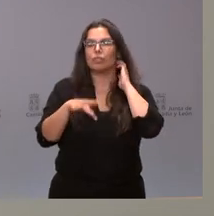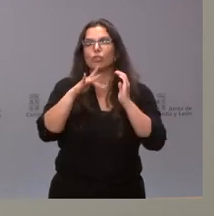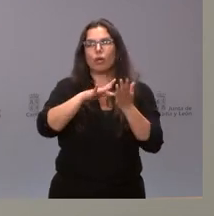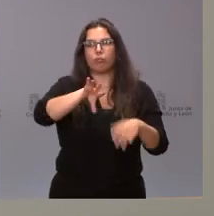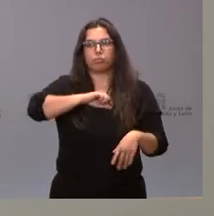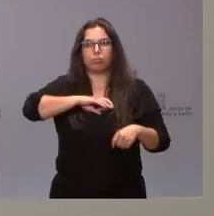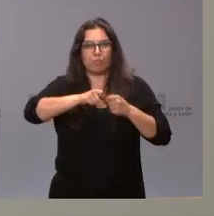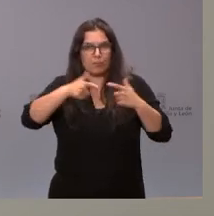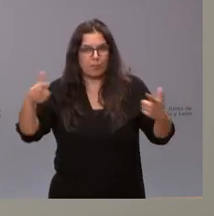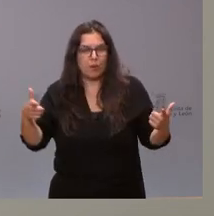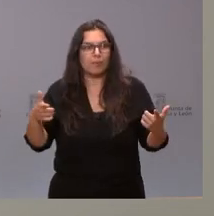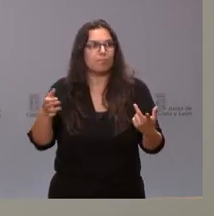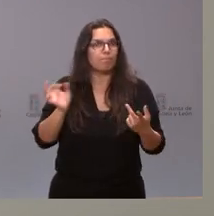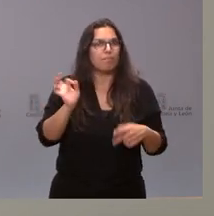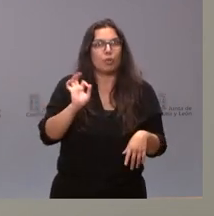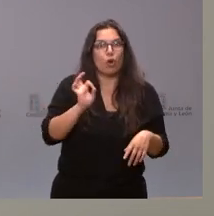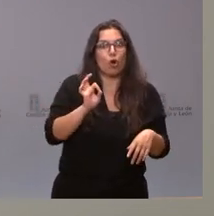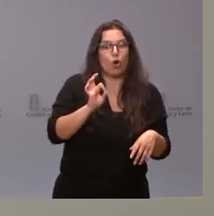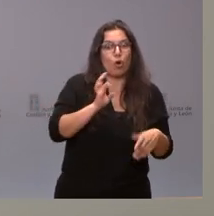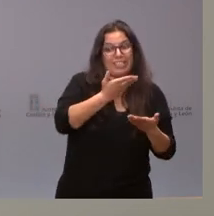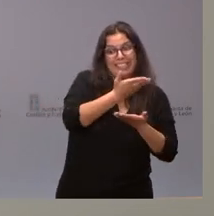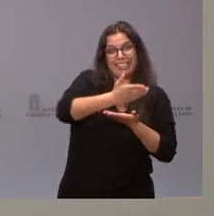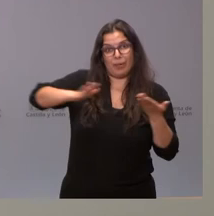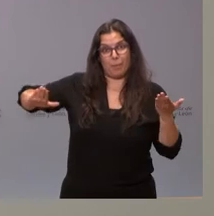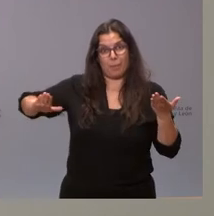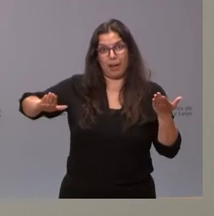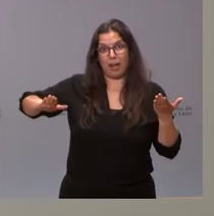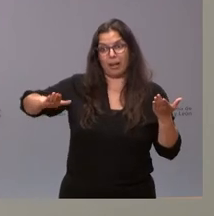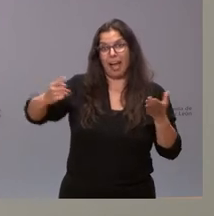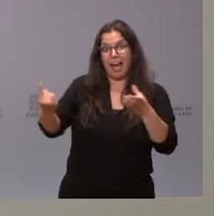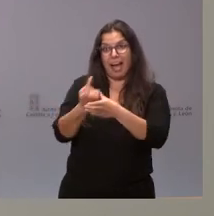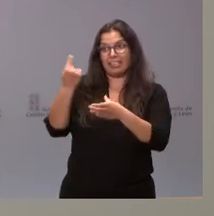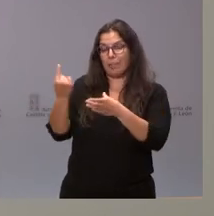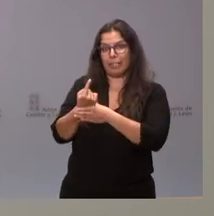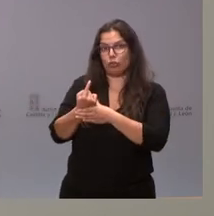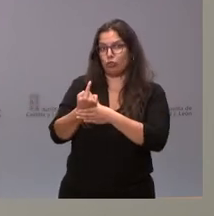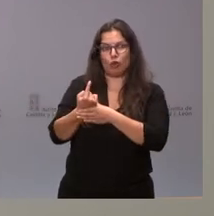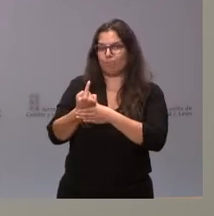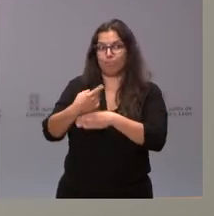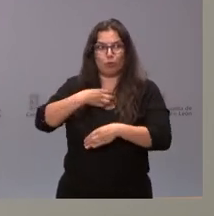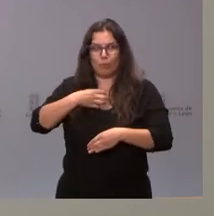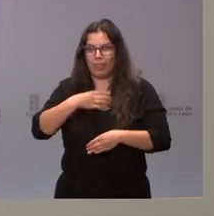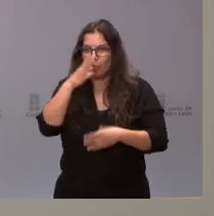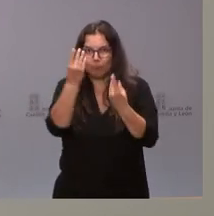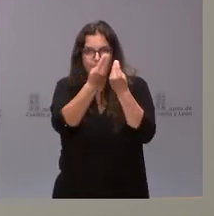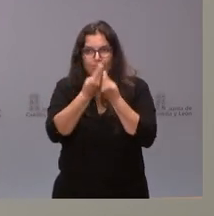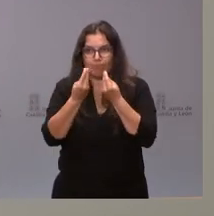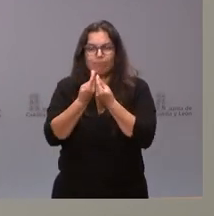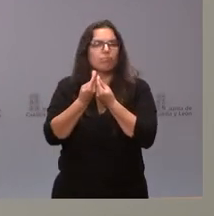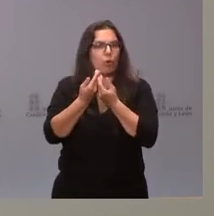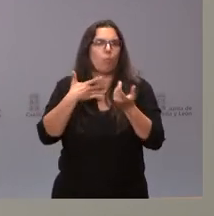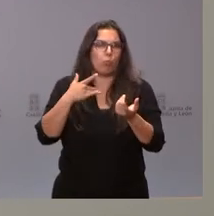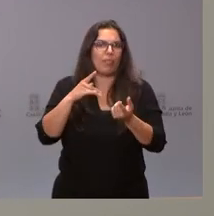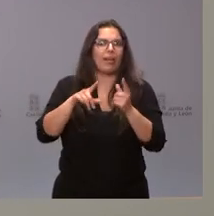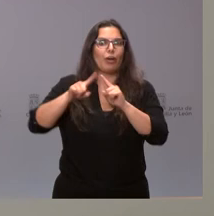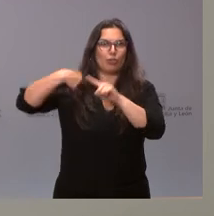o el número de capacidad de establecer el perímetro de aislamiento se modifica, pues, lógicamente, la decisión puede modificar. Pero dentro